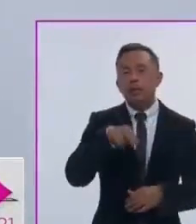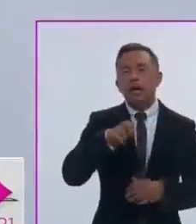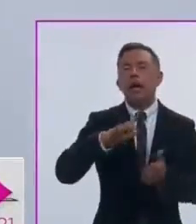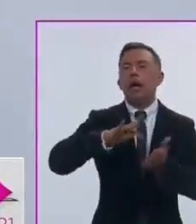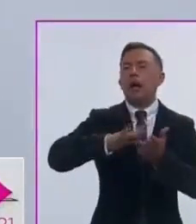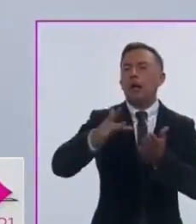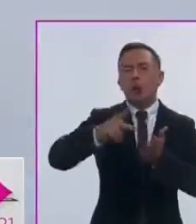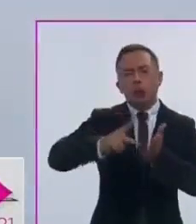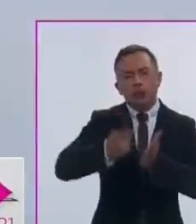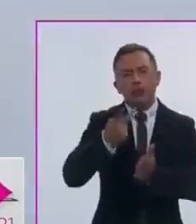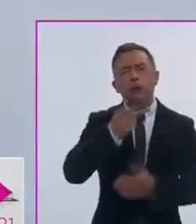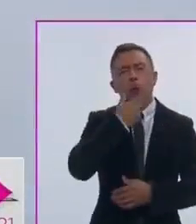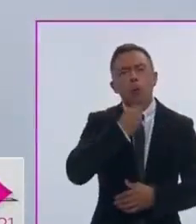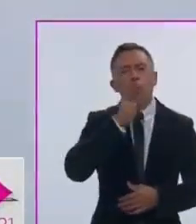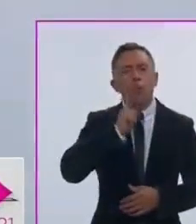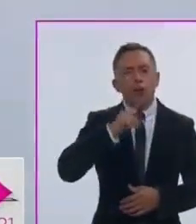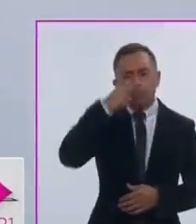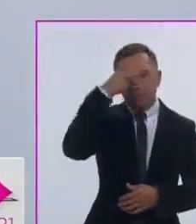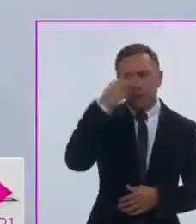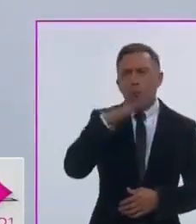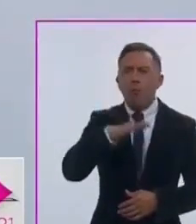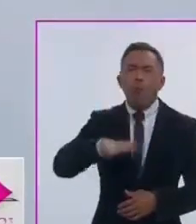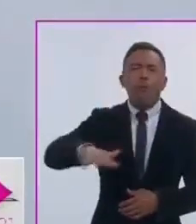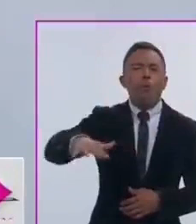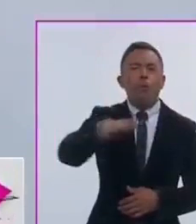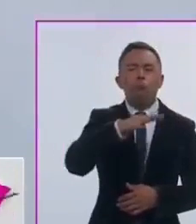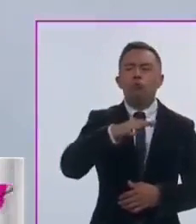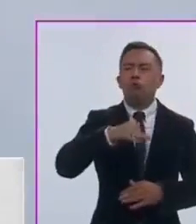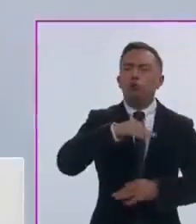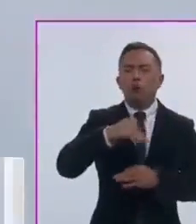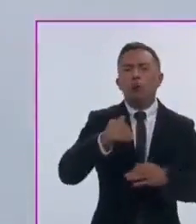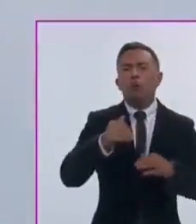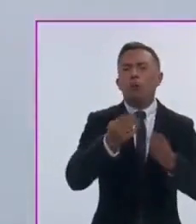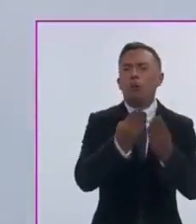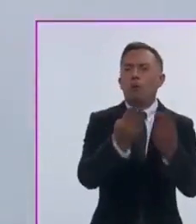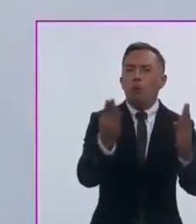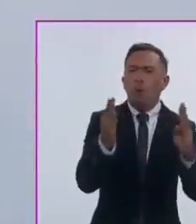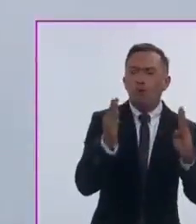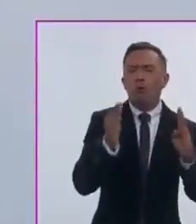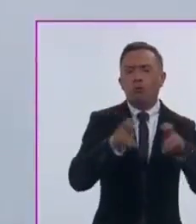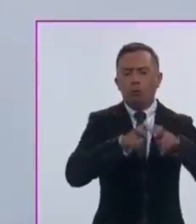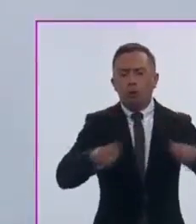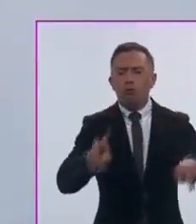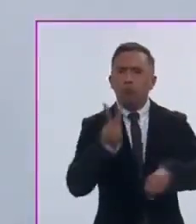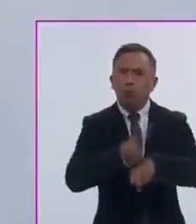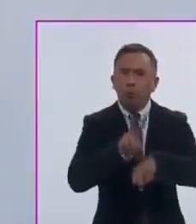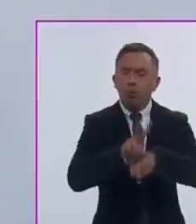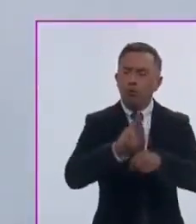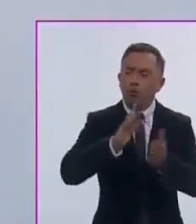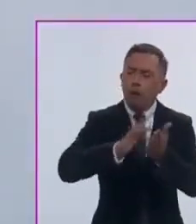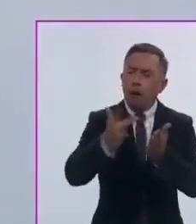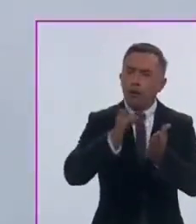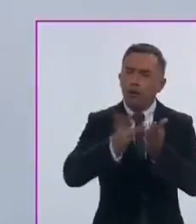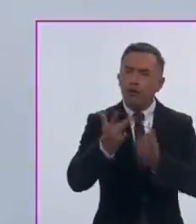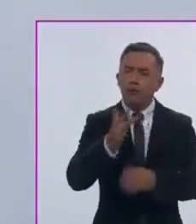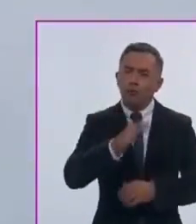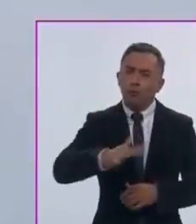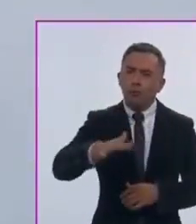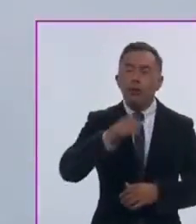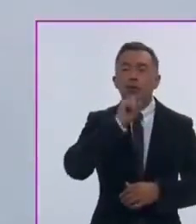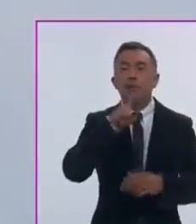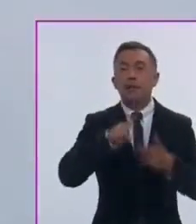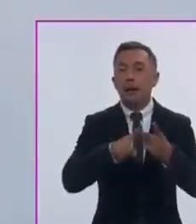contribución de todas y todos los ciudadanos que hoy se desempeñaron como funcionarias y funcionarios de casilla, a nuestros